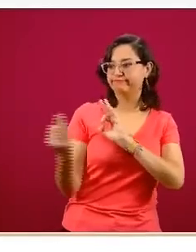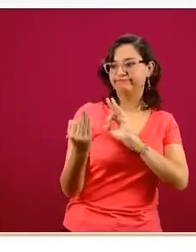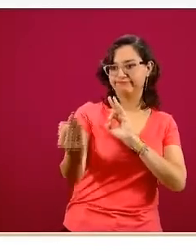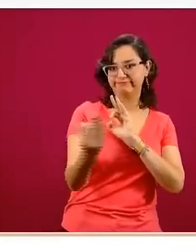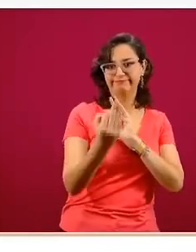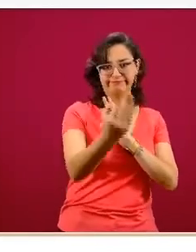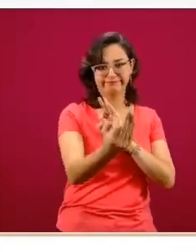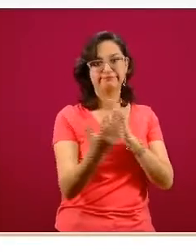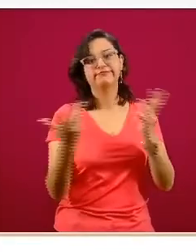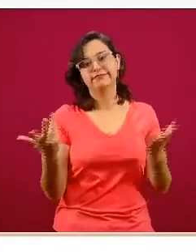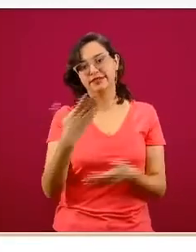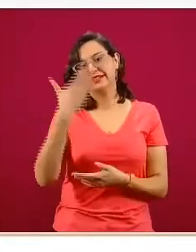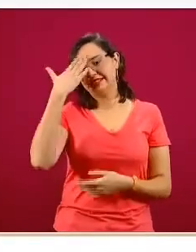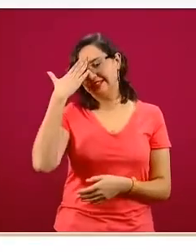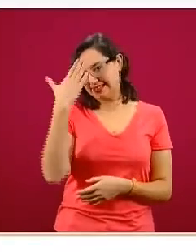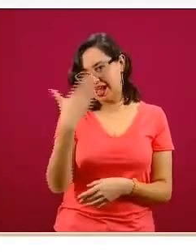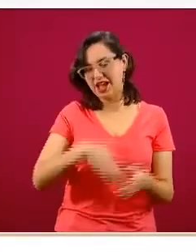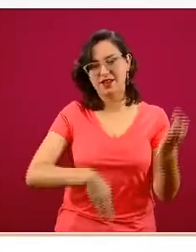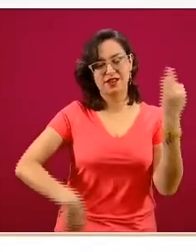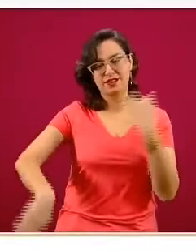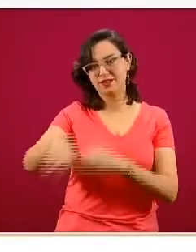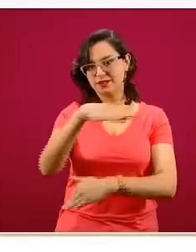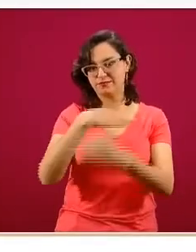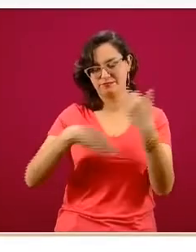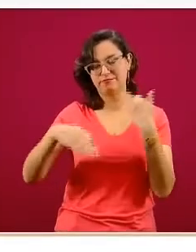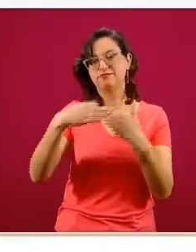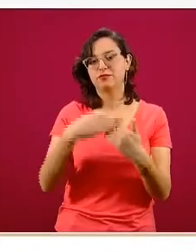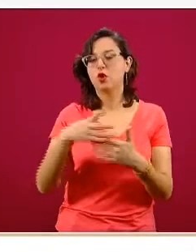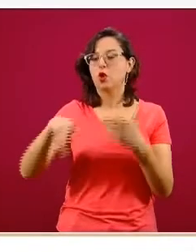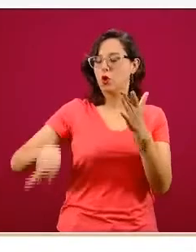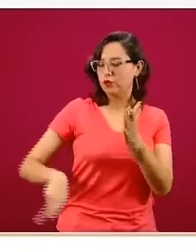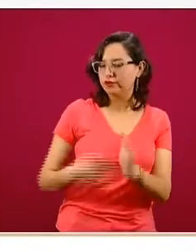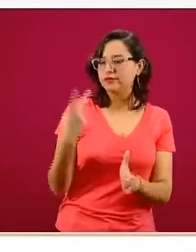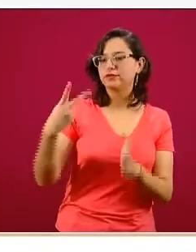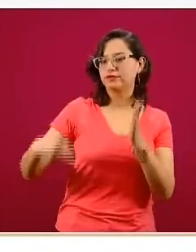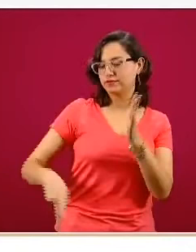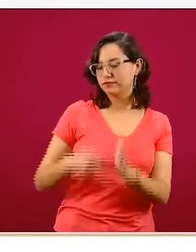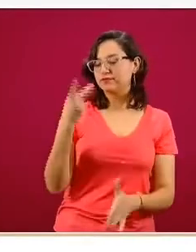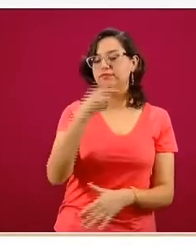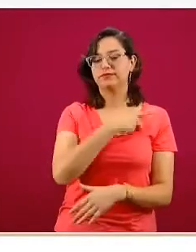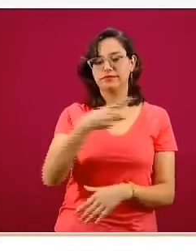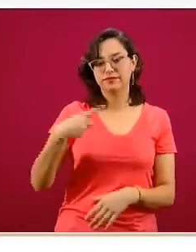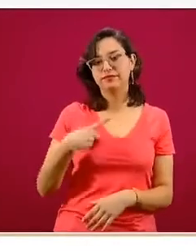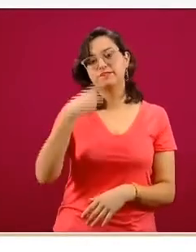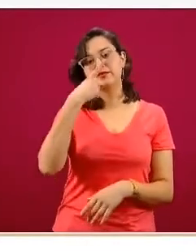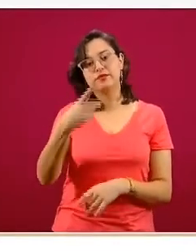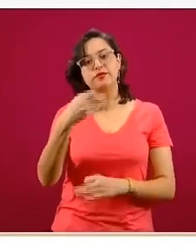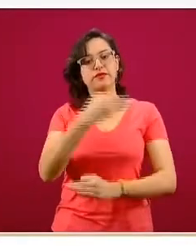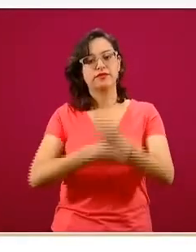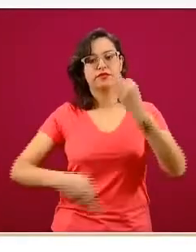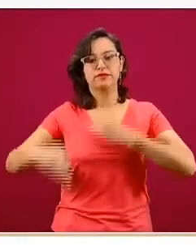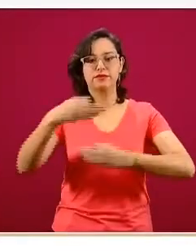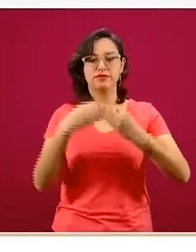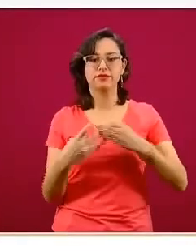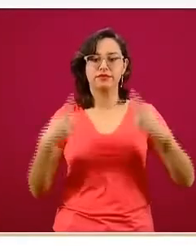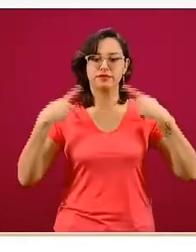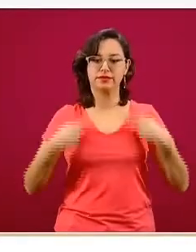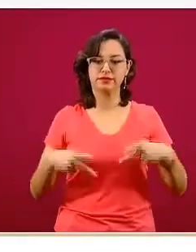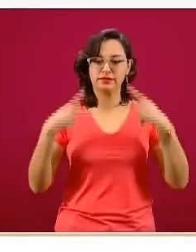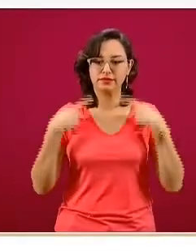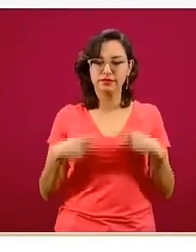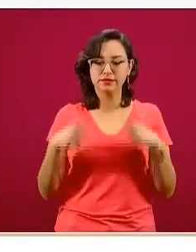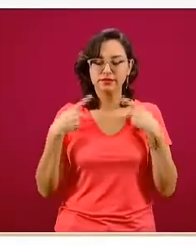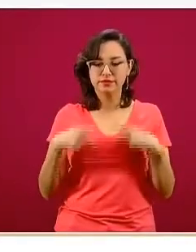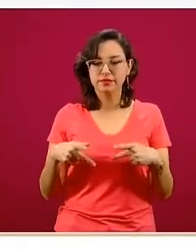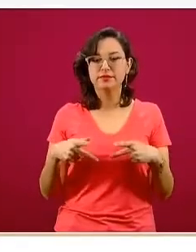como ya conocemos todos, pero nunca está de más volverlo a recalcar. Invitamos a toda la población,